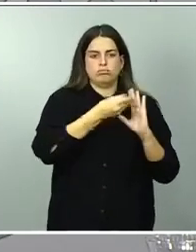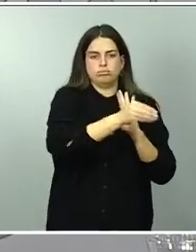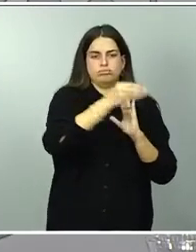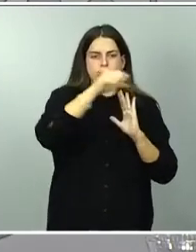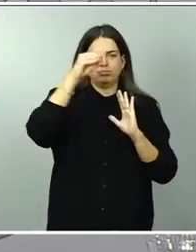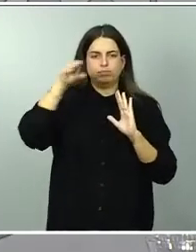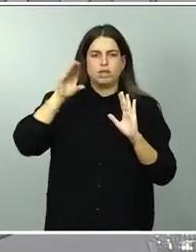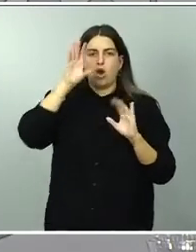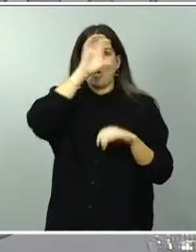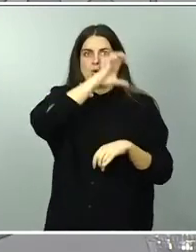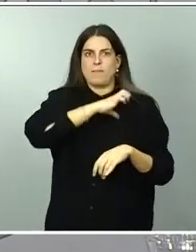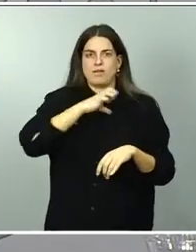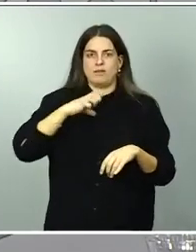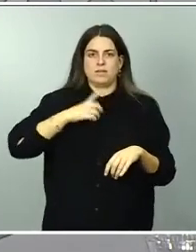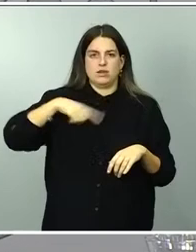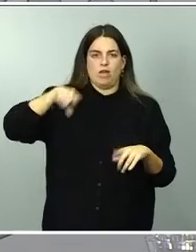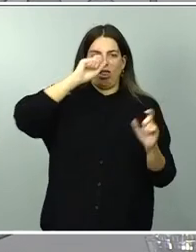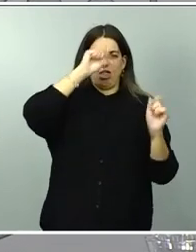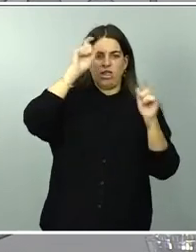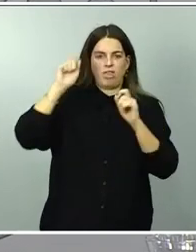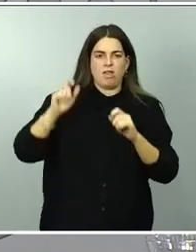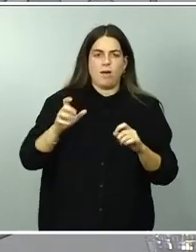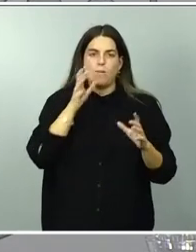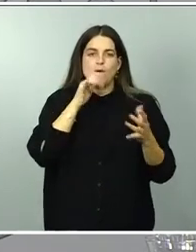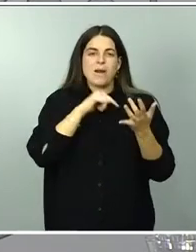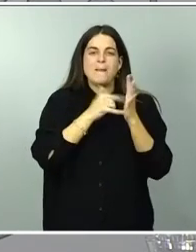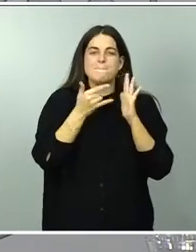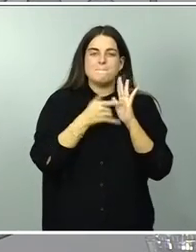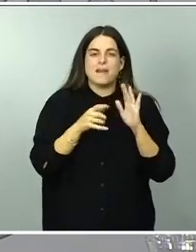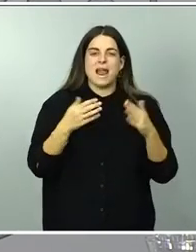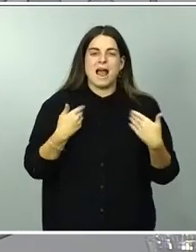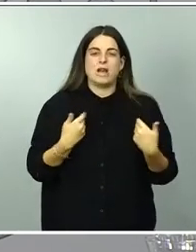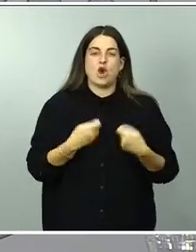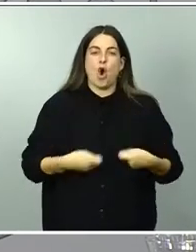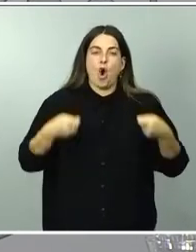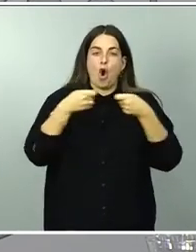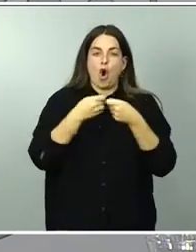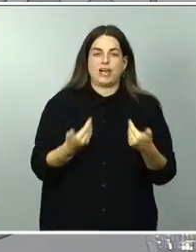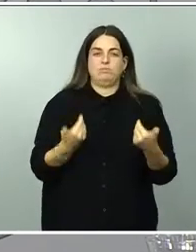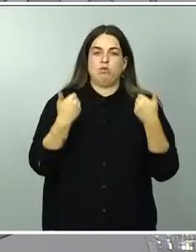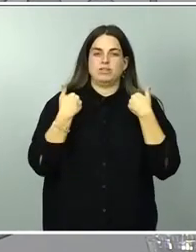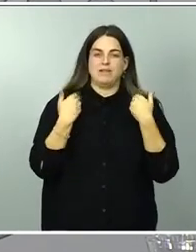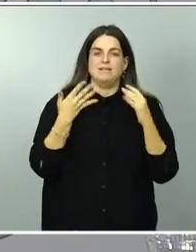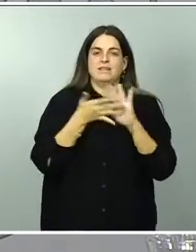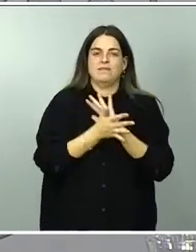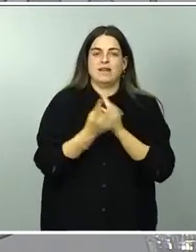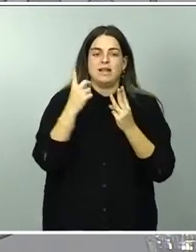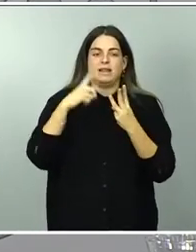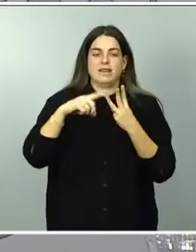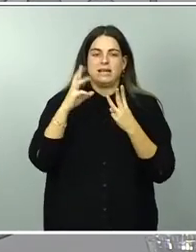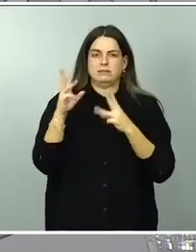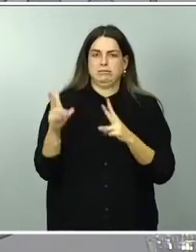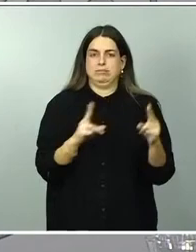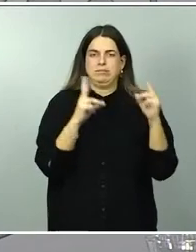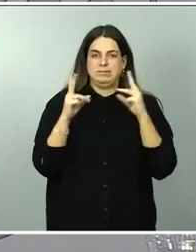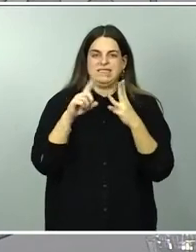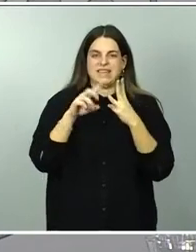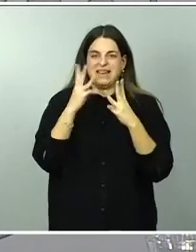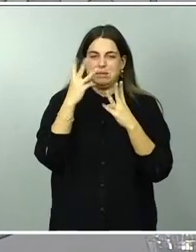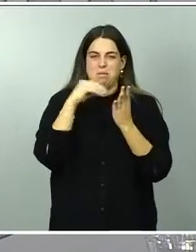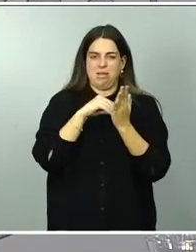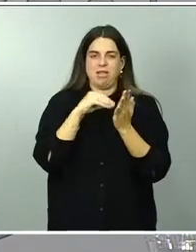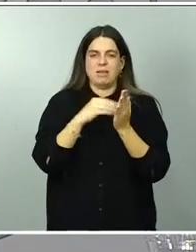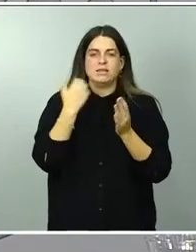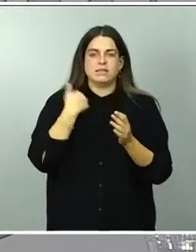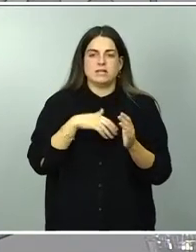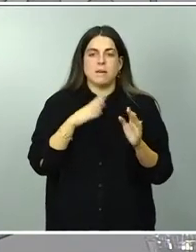autónomas, en el conocido plan corresponsable. Esta sería su tercera edición que mejora, como les decía, la calidad